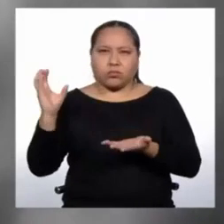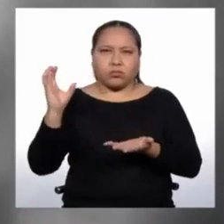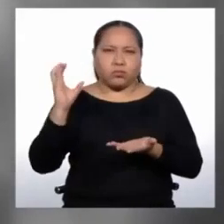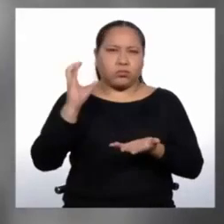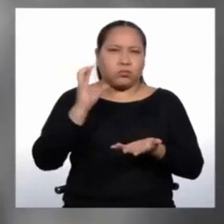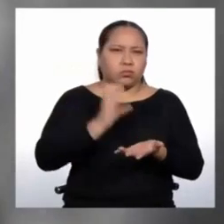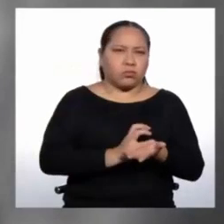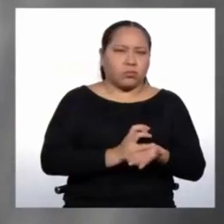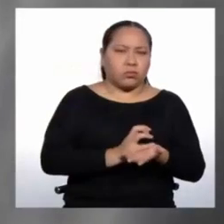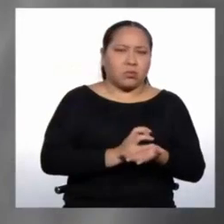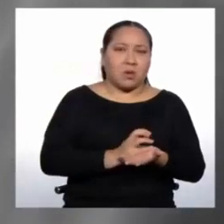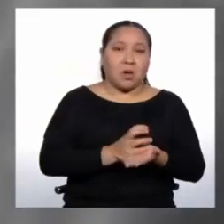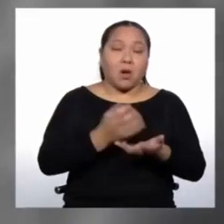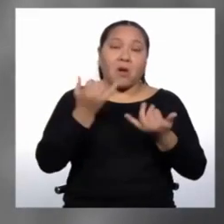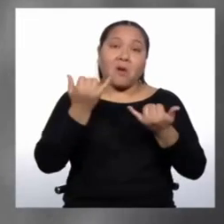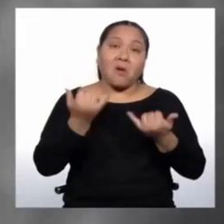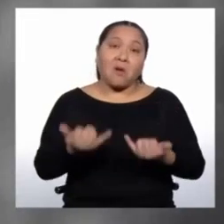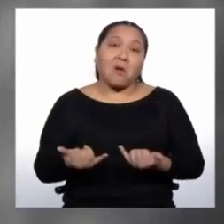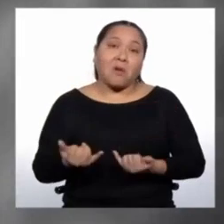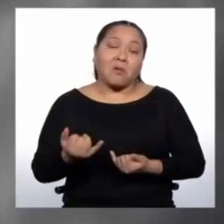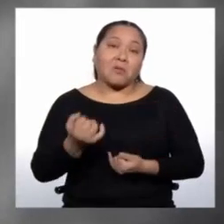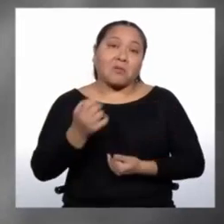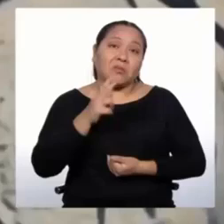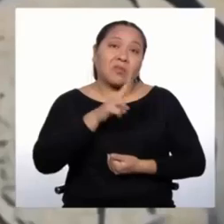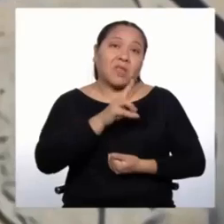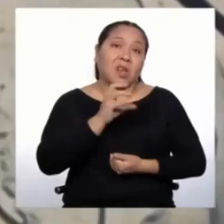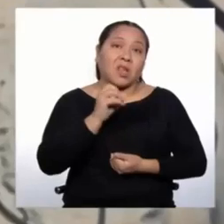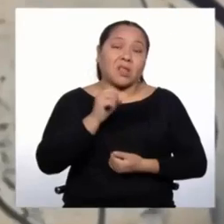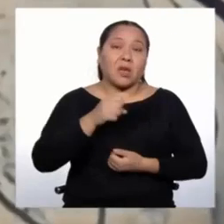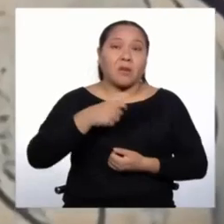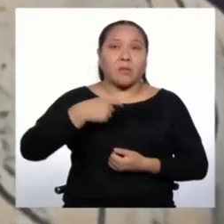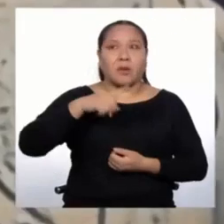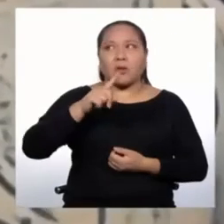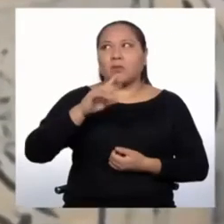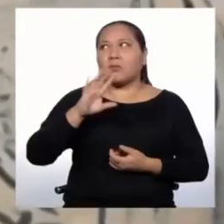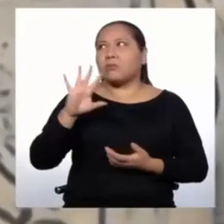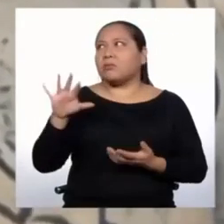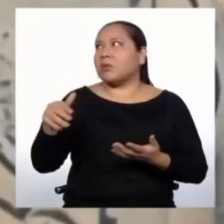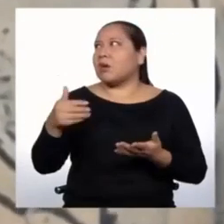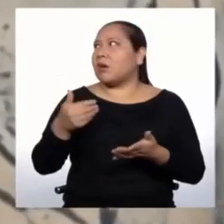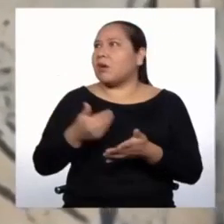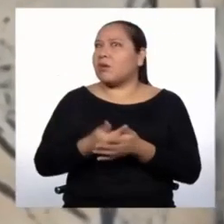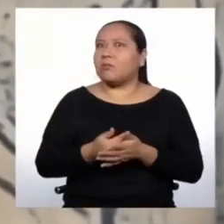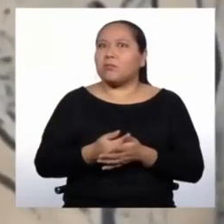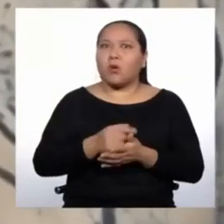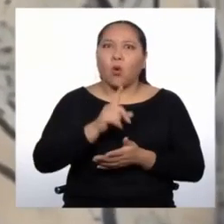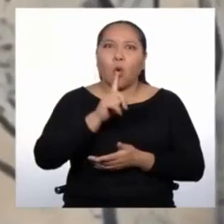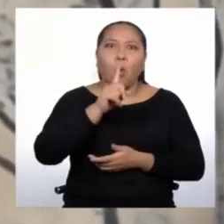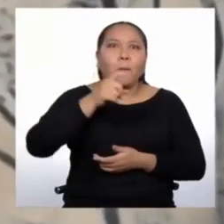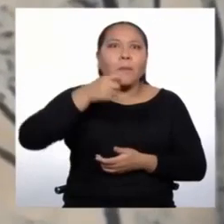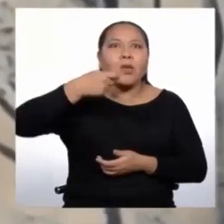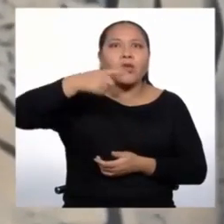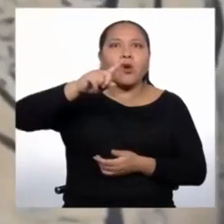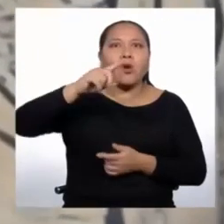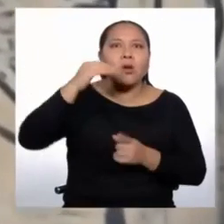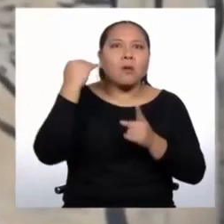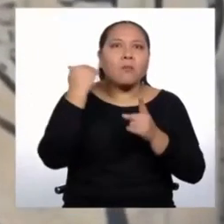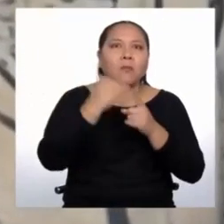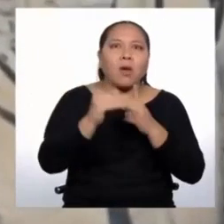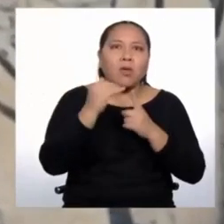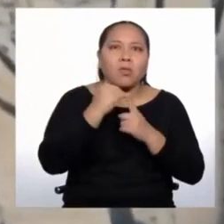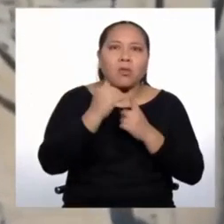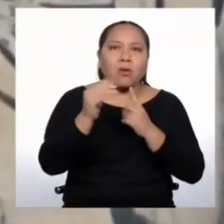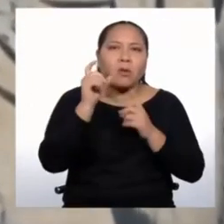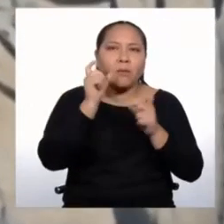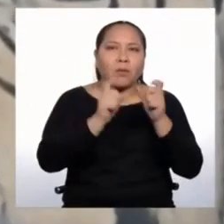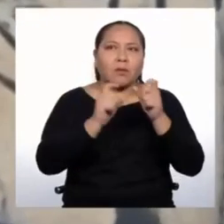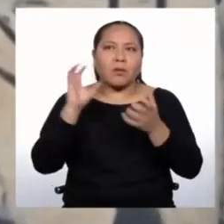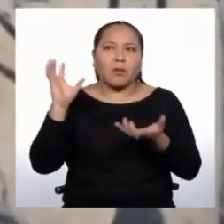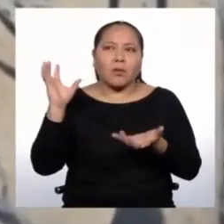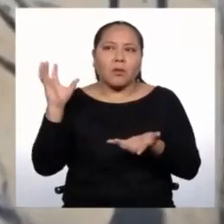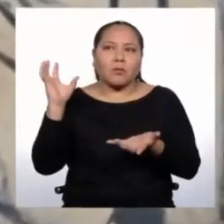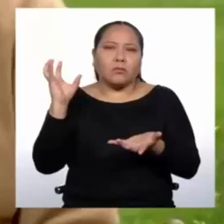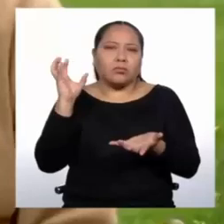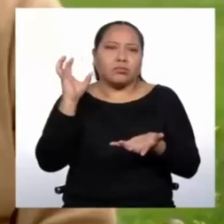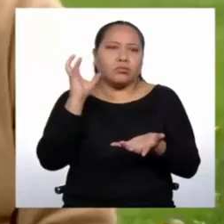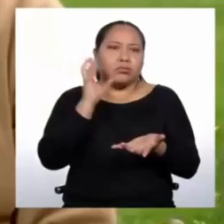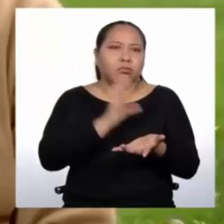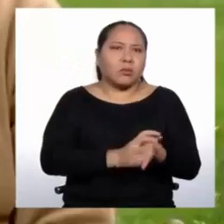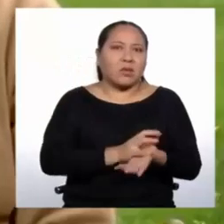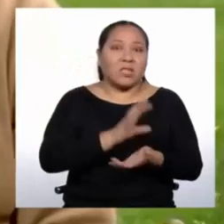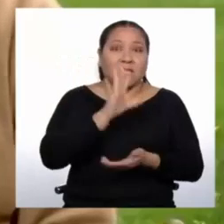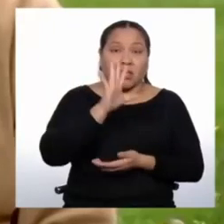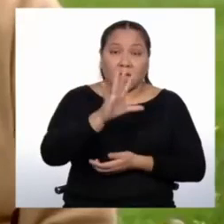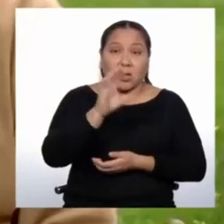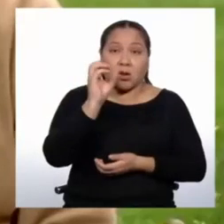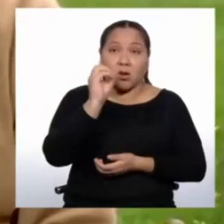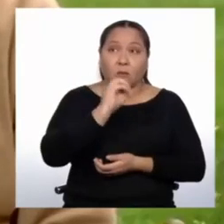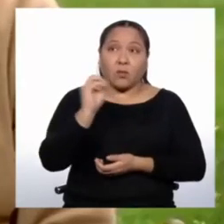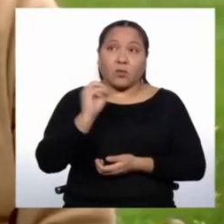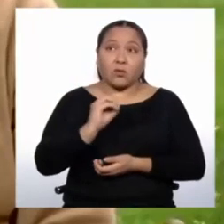hoy día, que somos 30 millones, llegara a un millón y medio de personas, que sería un 5%, sería un número